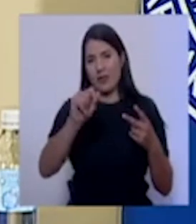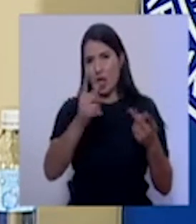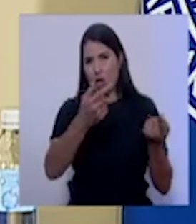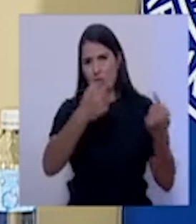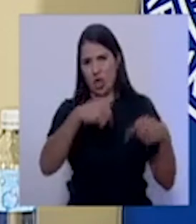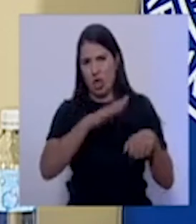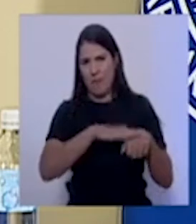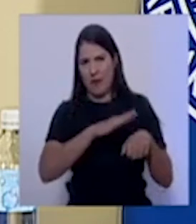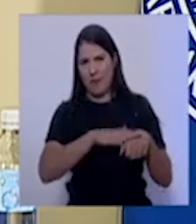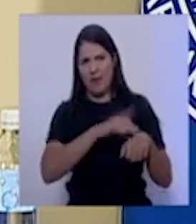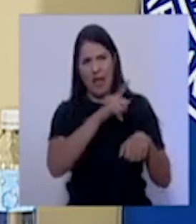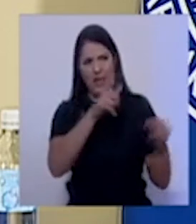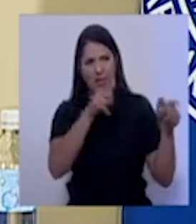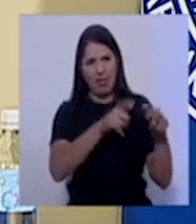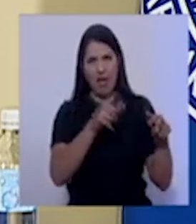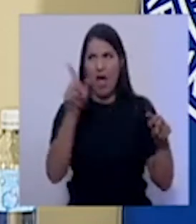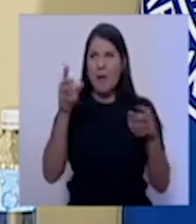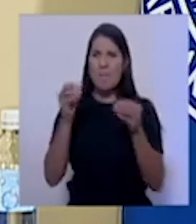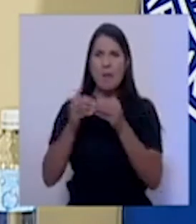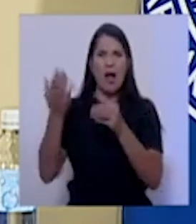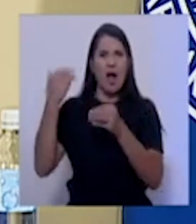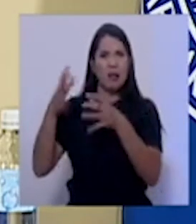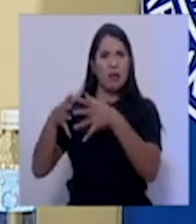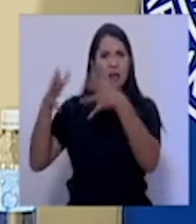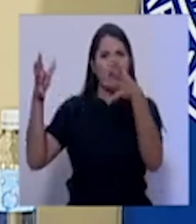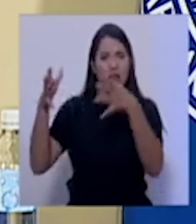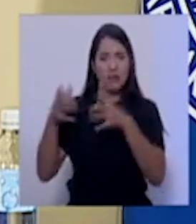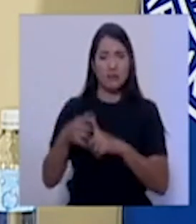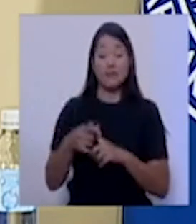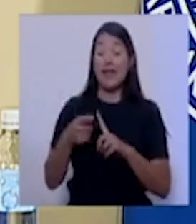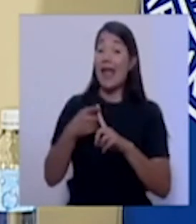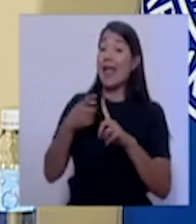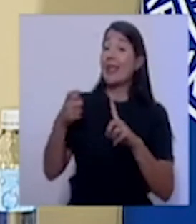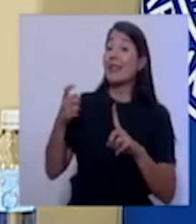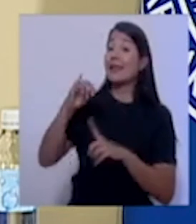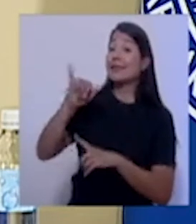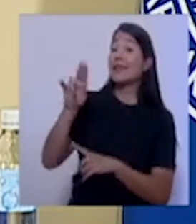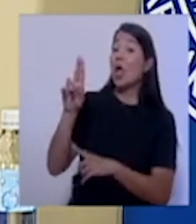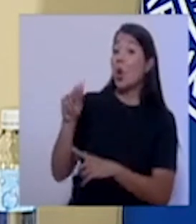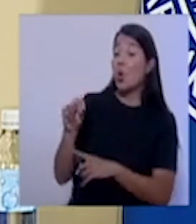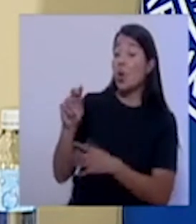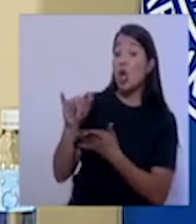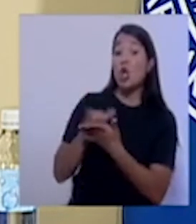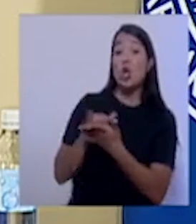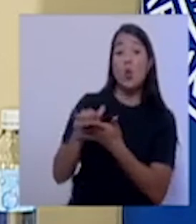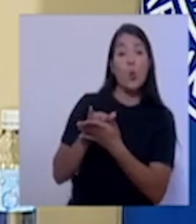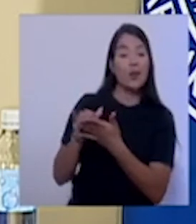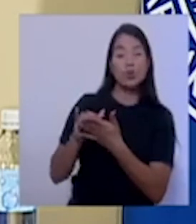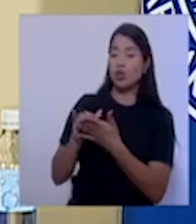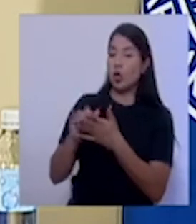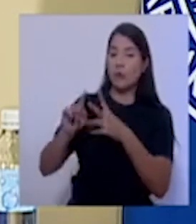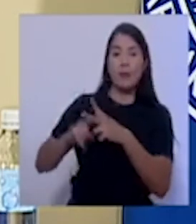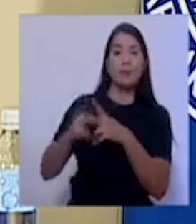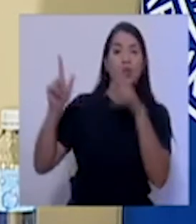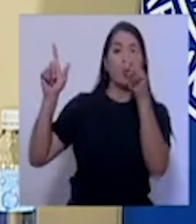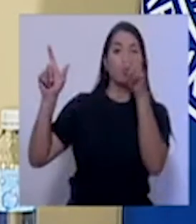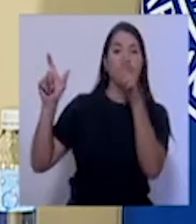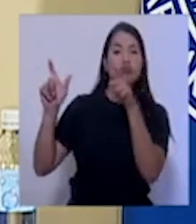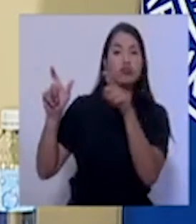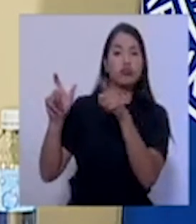Desde el mes de junio, el estado de Nueva York viene en franco de crecimiento de sus casos.